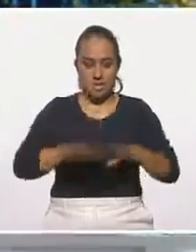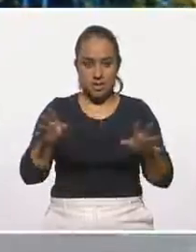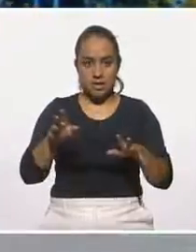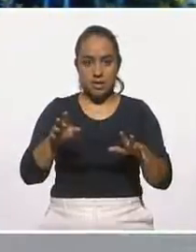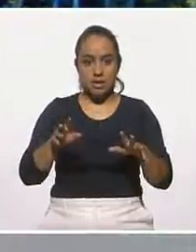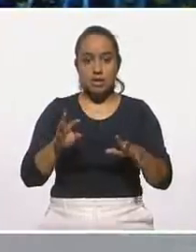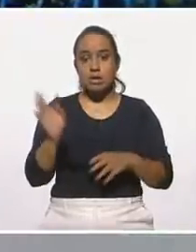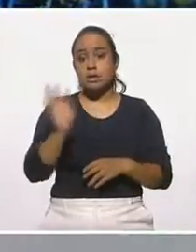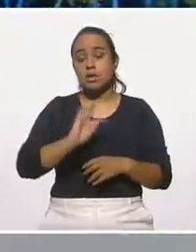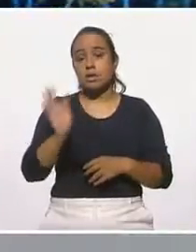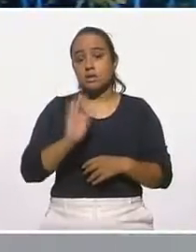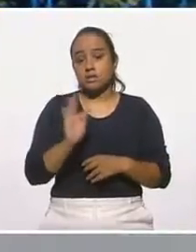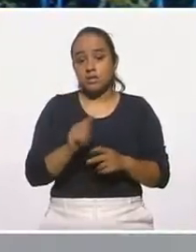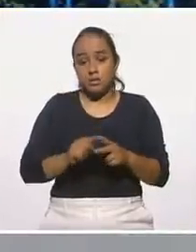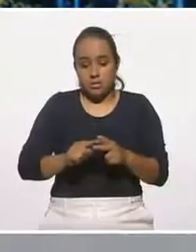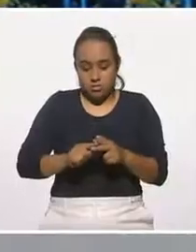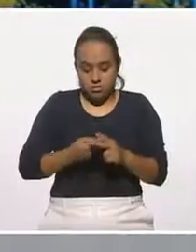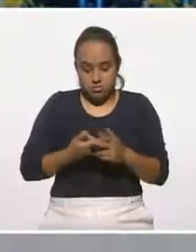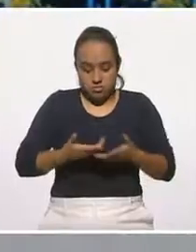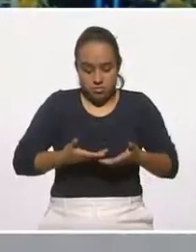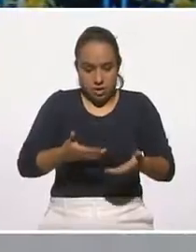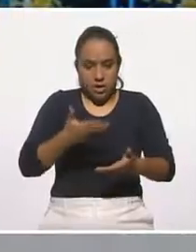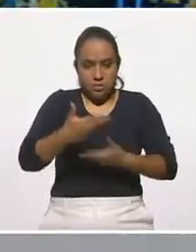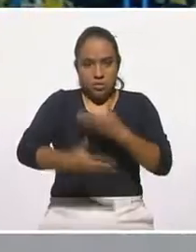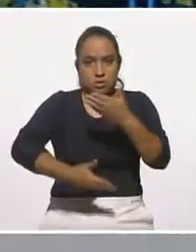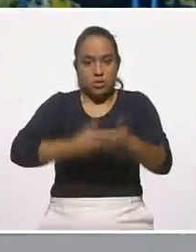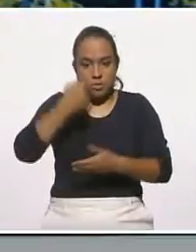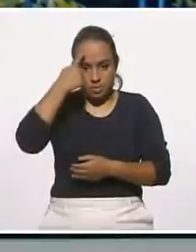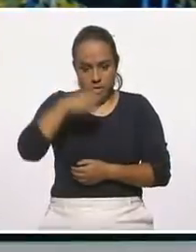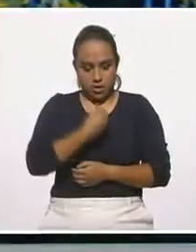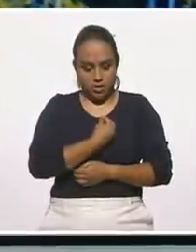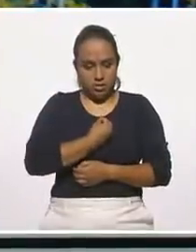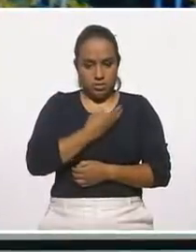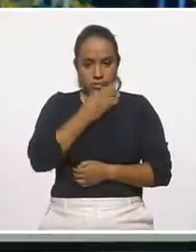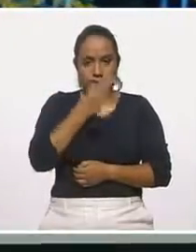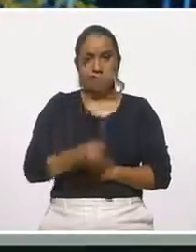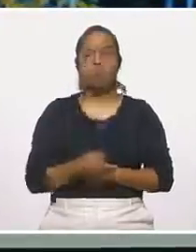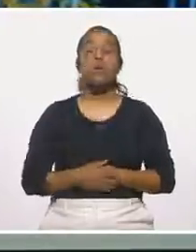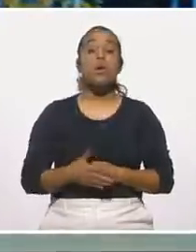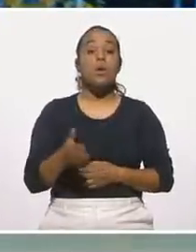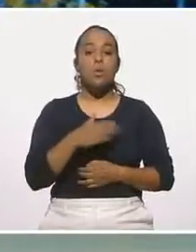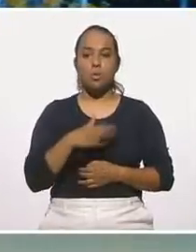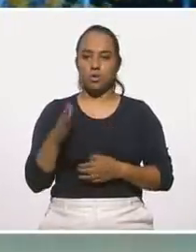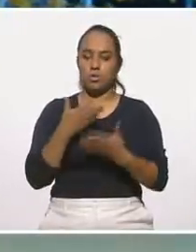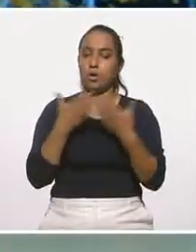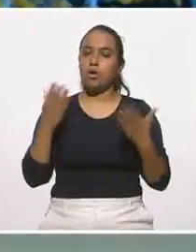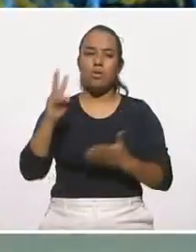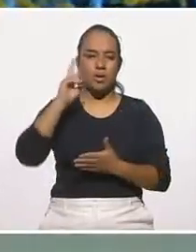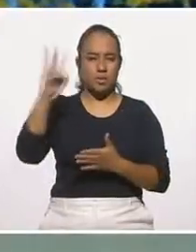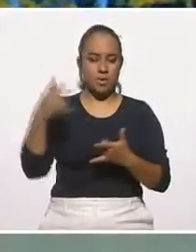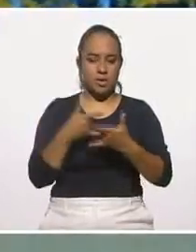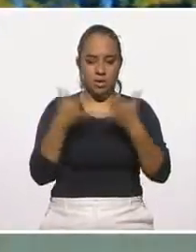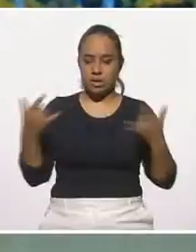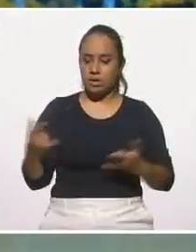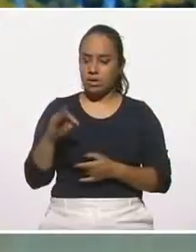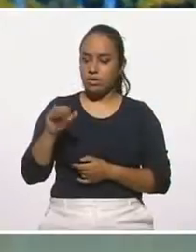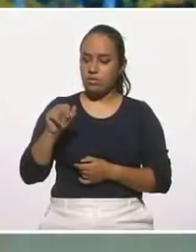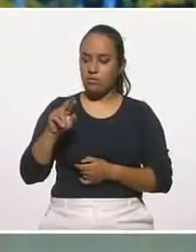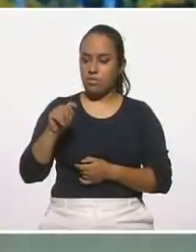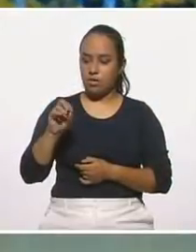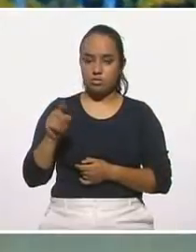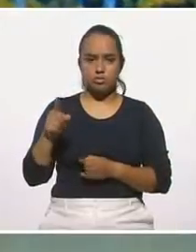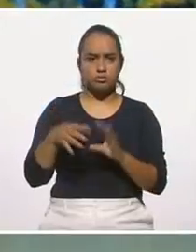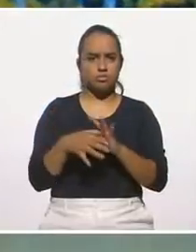y puede ser un inicio de un gran camino para poder ser resilientes, ¿no? supuesto. Bueno, pues vamos a ver el testimonio que nos comparte Fausto